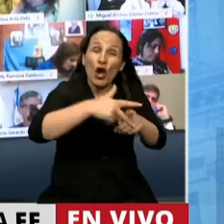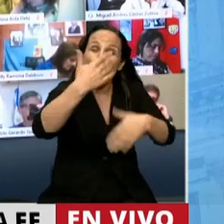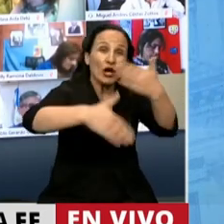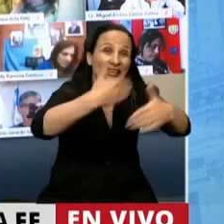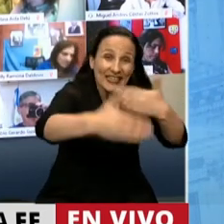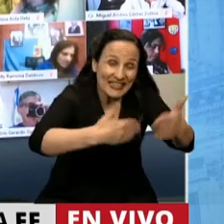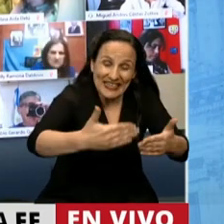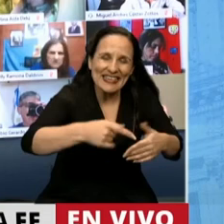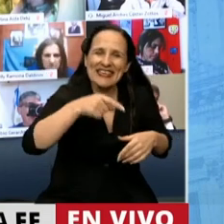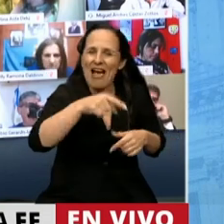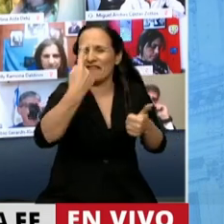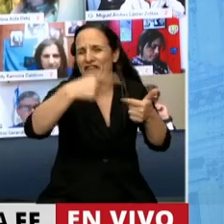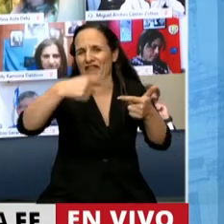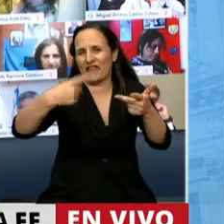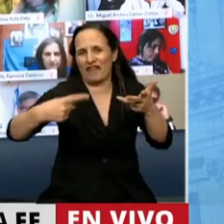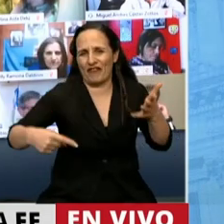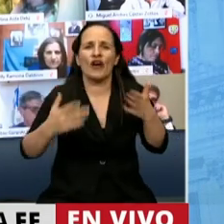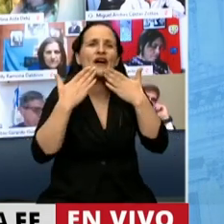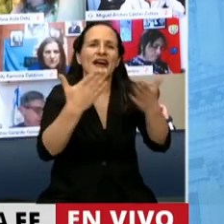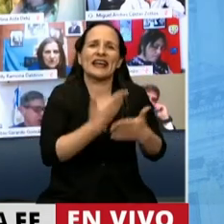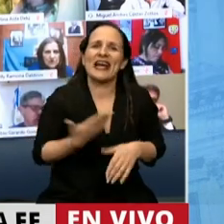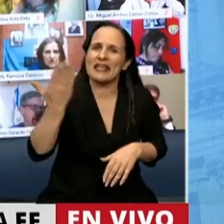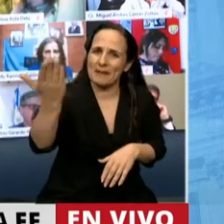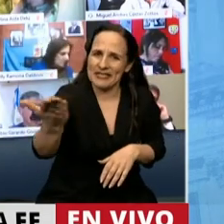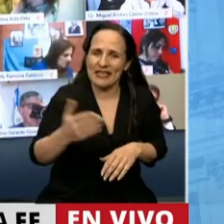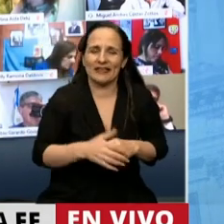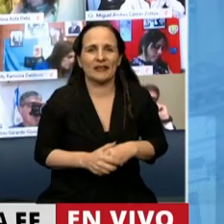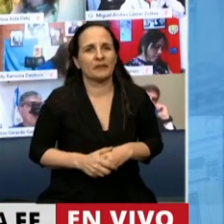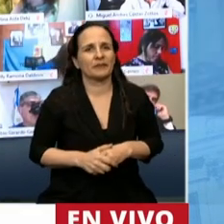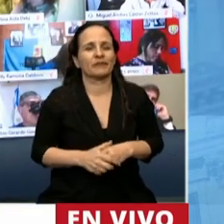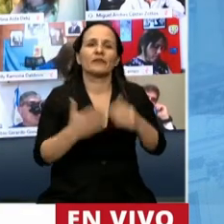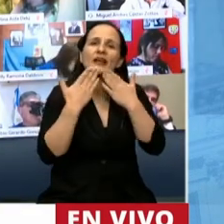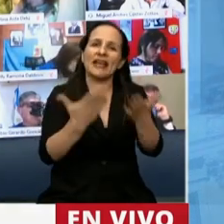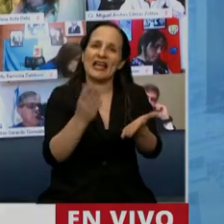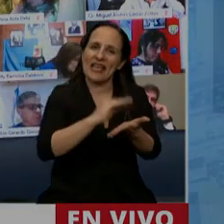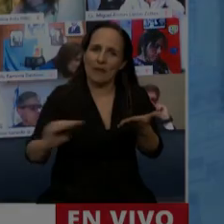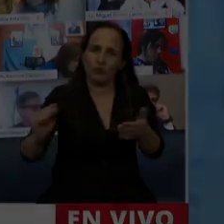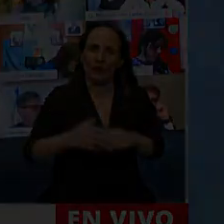industrialización en origen, etcétera, etcétera. Gracias, presidente. Gracias, diputado. Gracias.